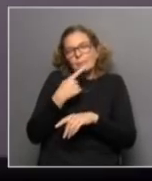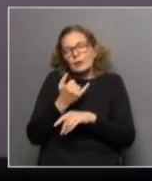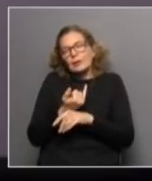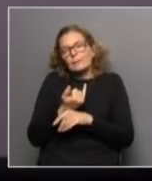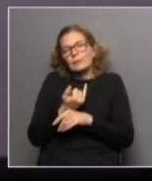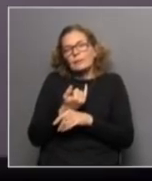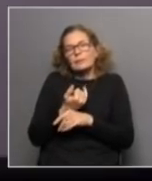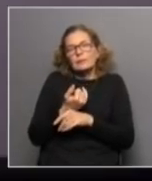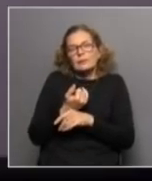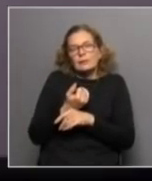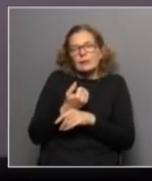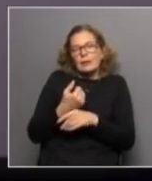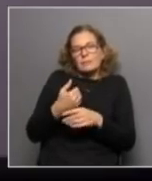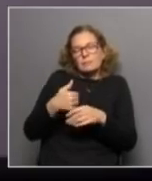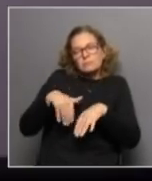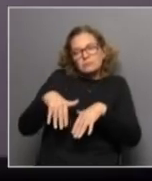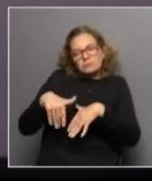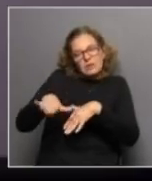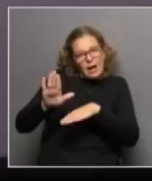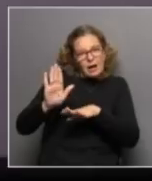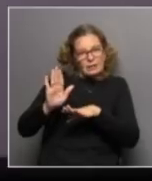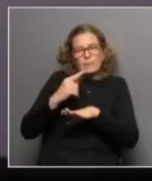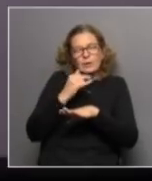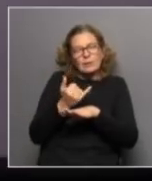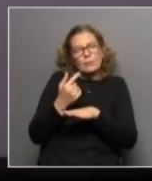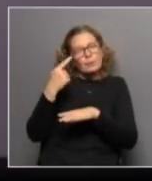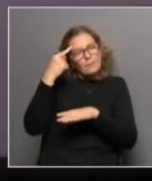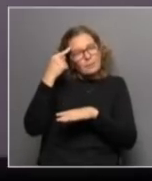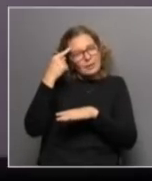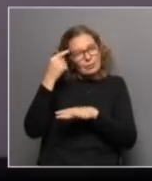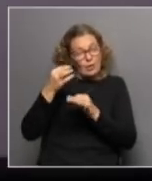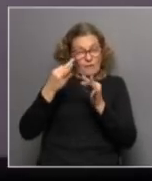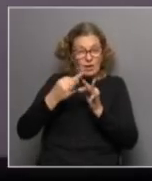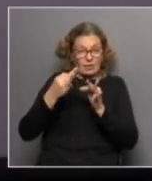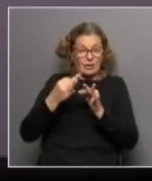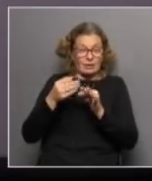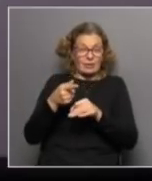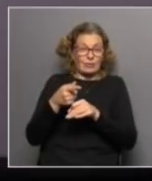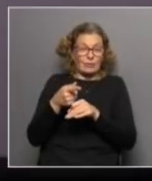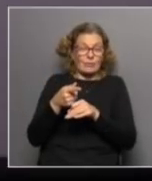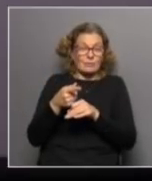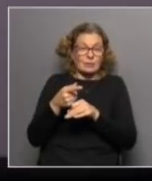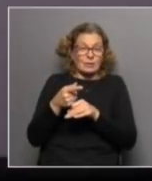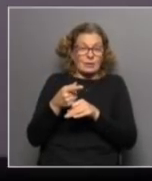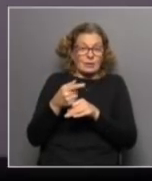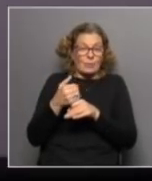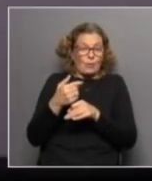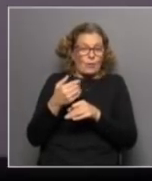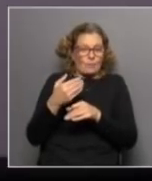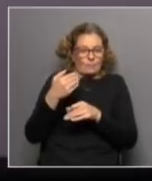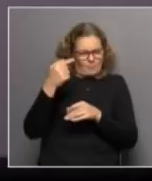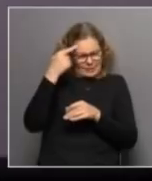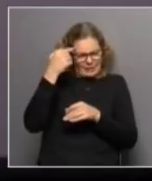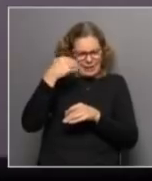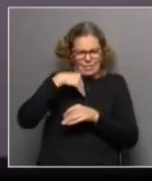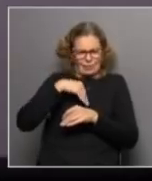hipotecar realmente porque creo que eso nos debería llenar de vergüenza